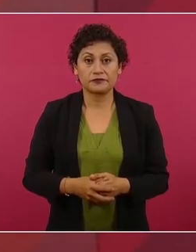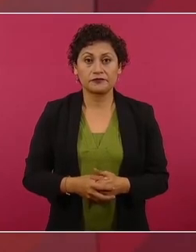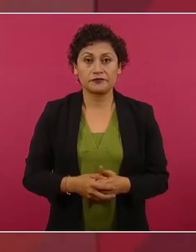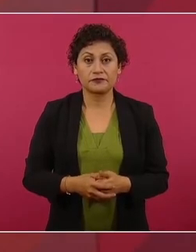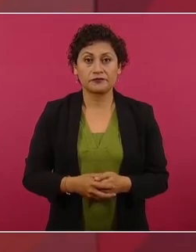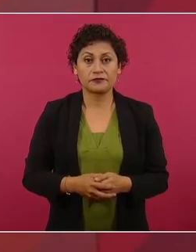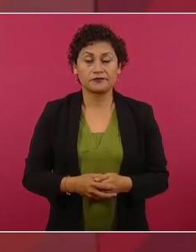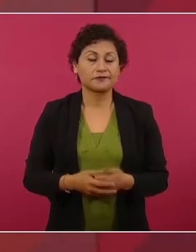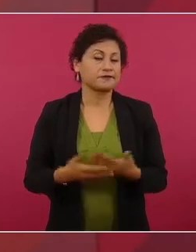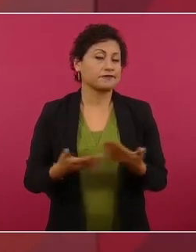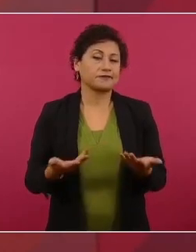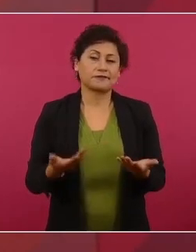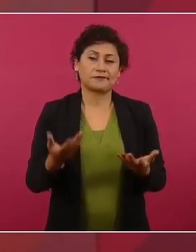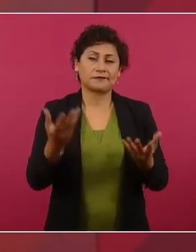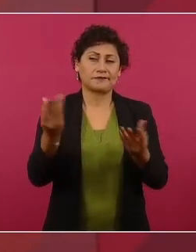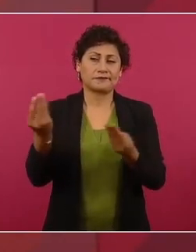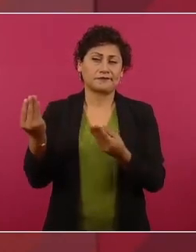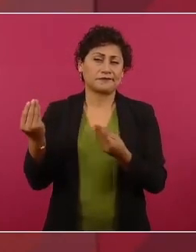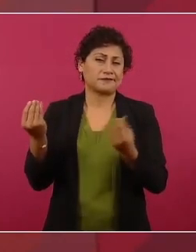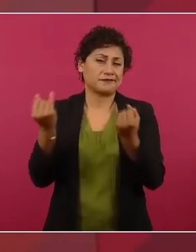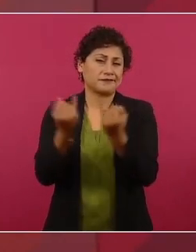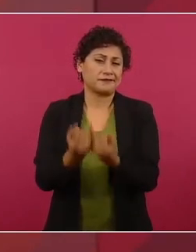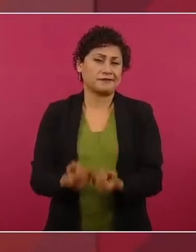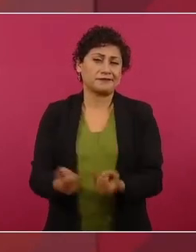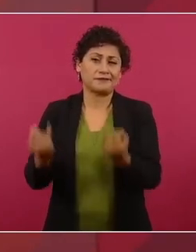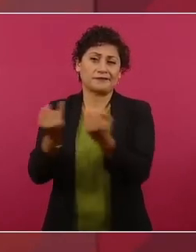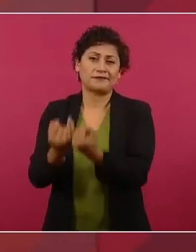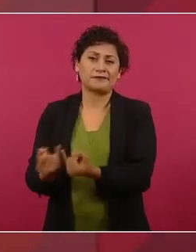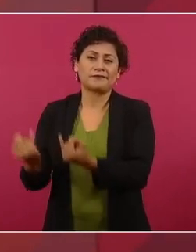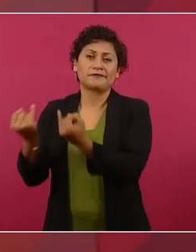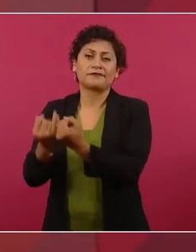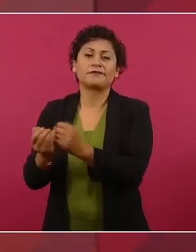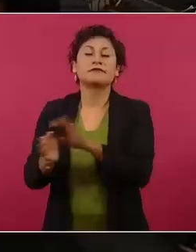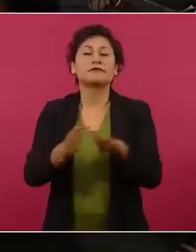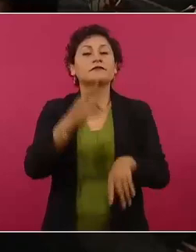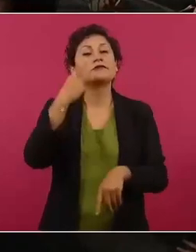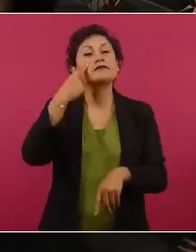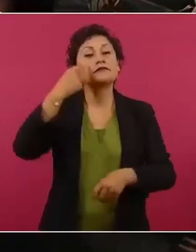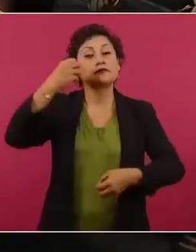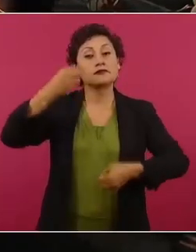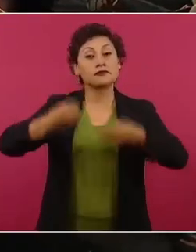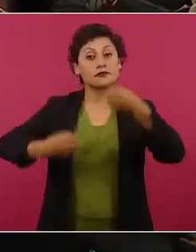Y así muchos. Un ministro ayer votó